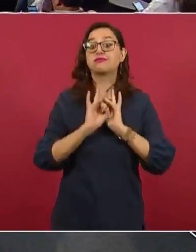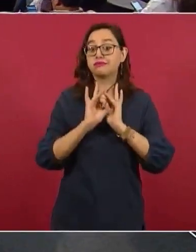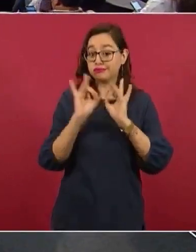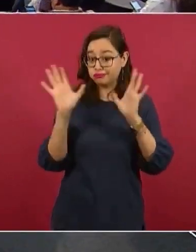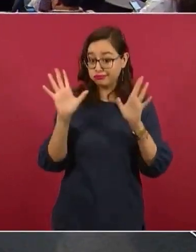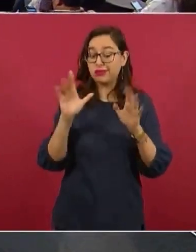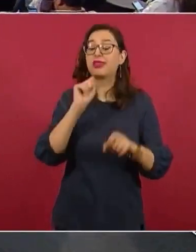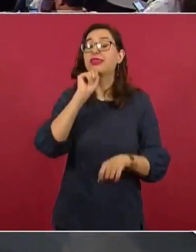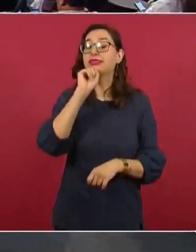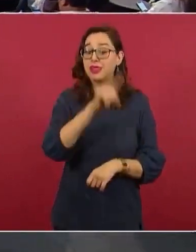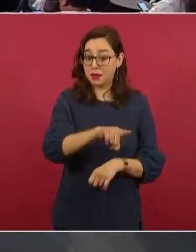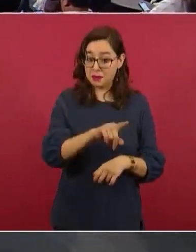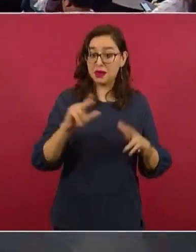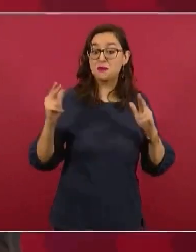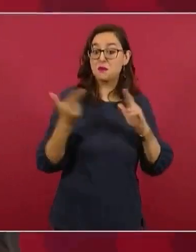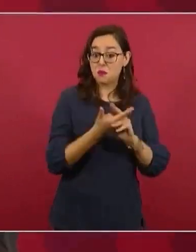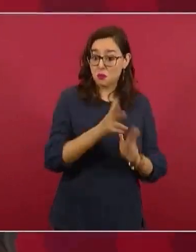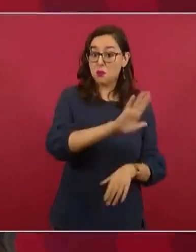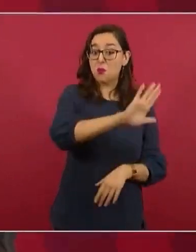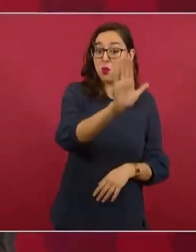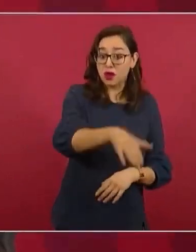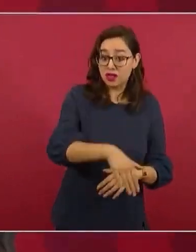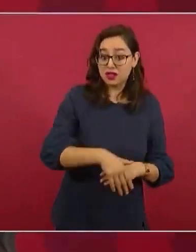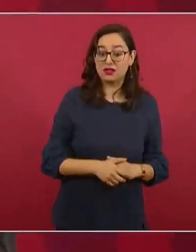soldados y marinos.